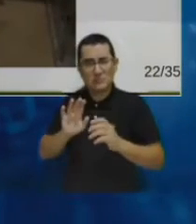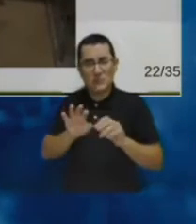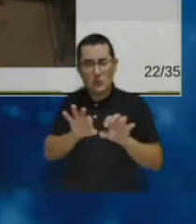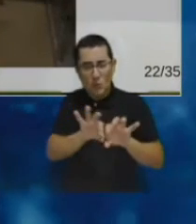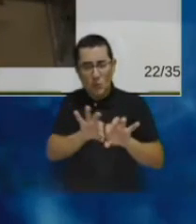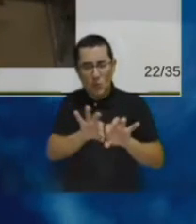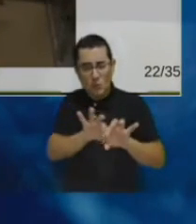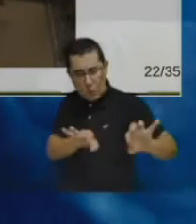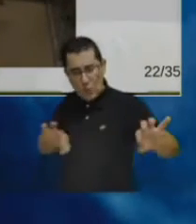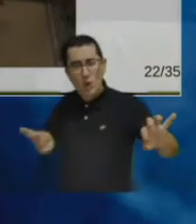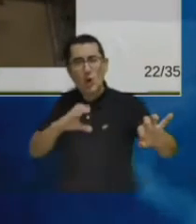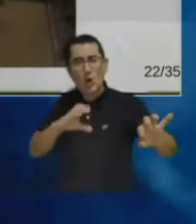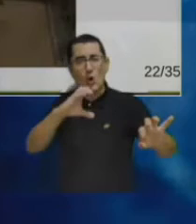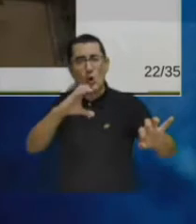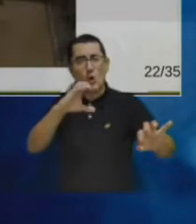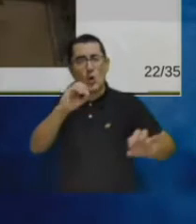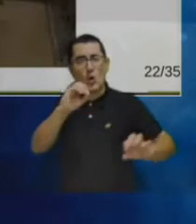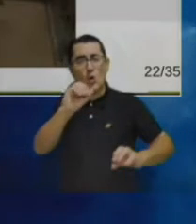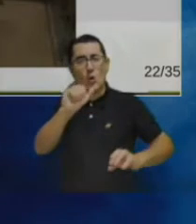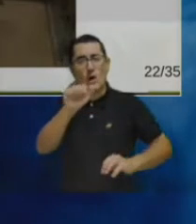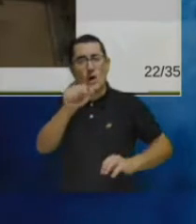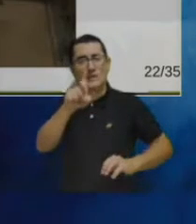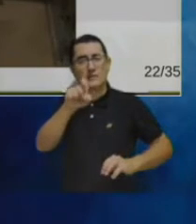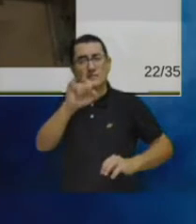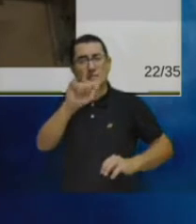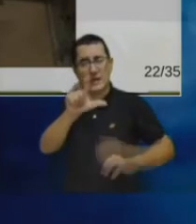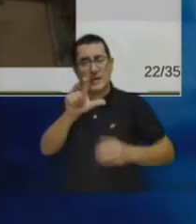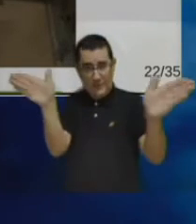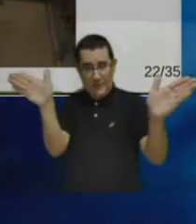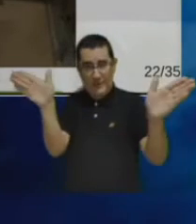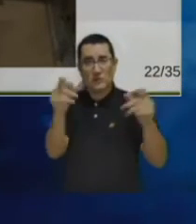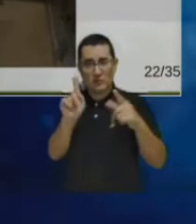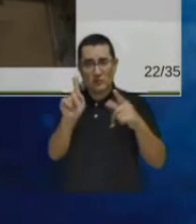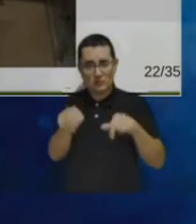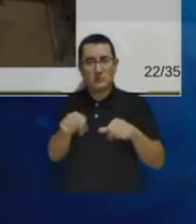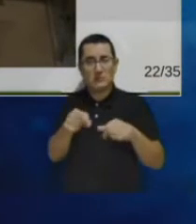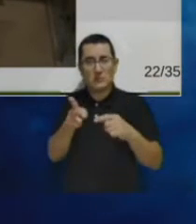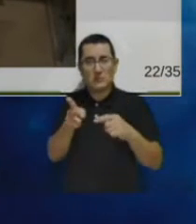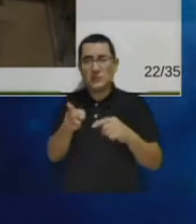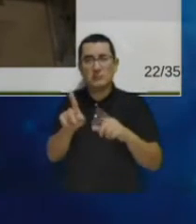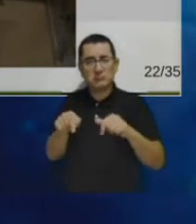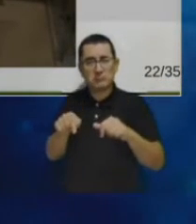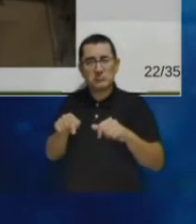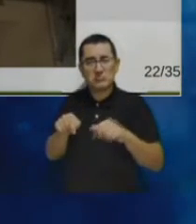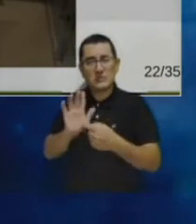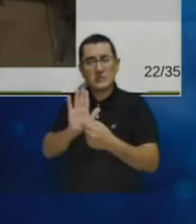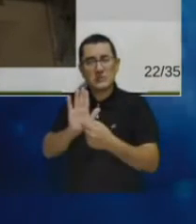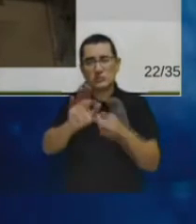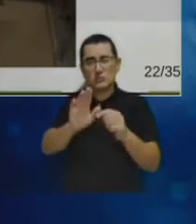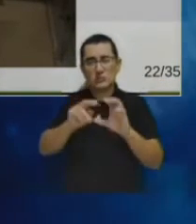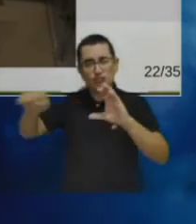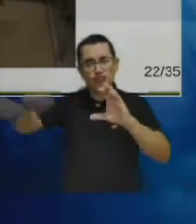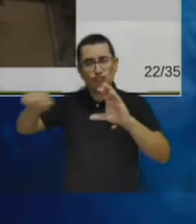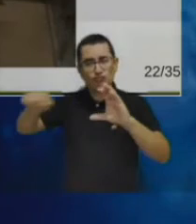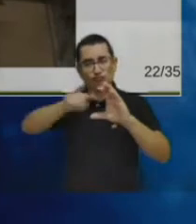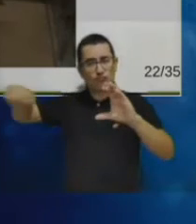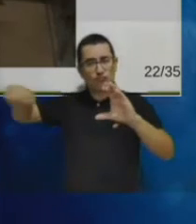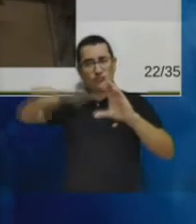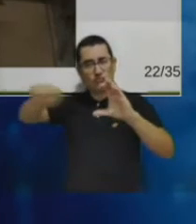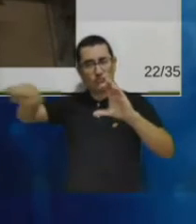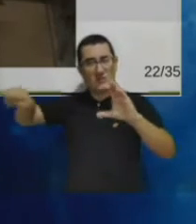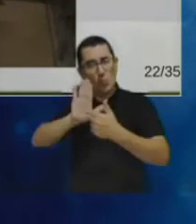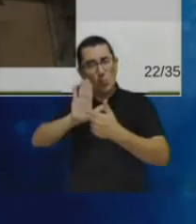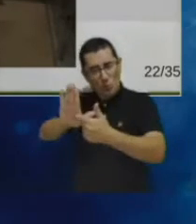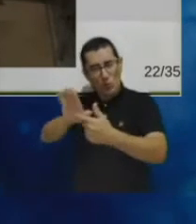para esta prueba de concepto tenemos aquí el dispositivo de generación de la señal y el de captura de la señal y el objetivo aquí es hacer un